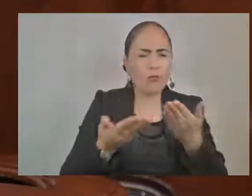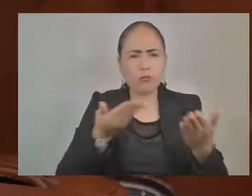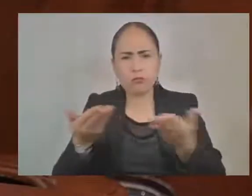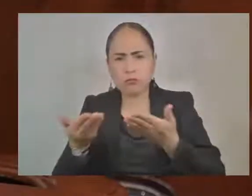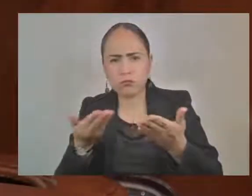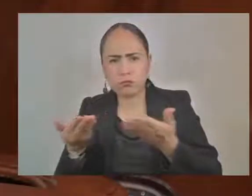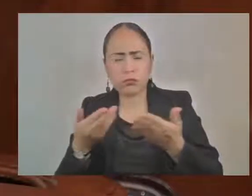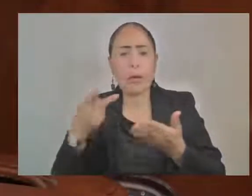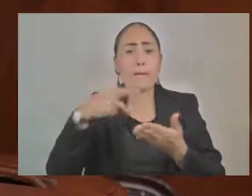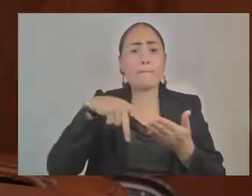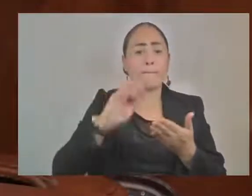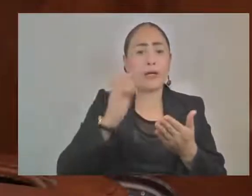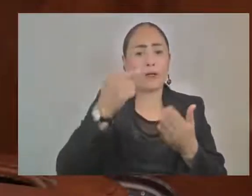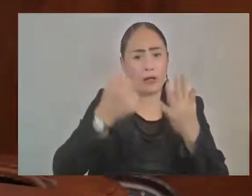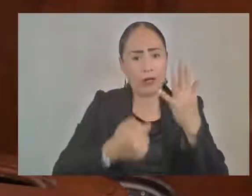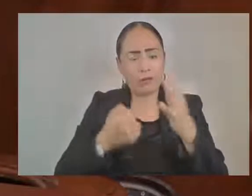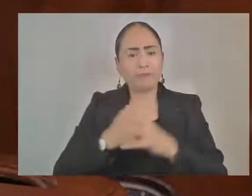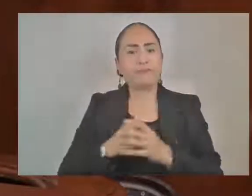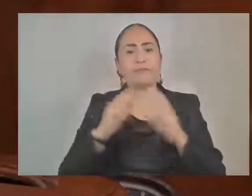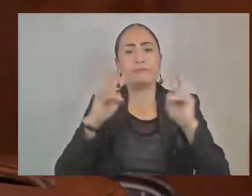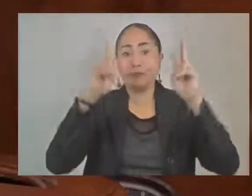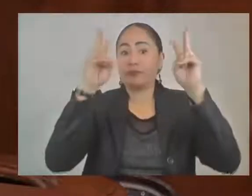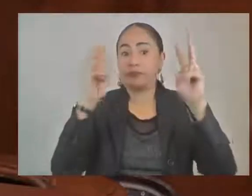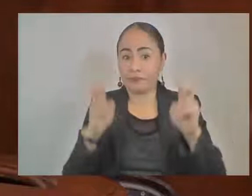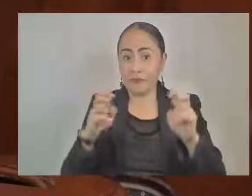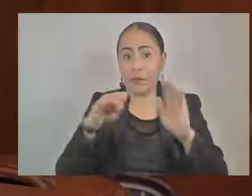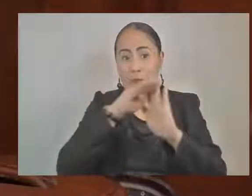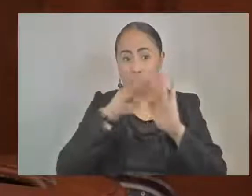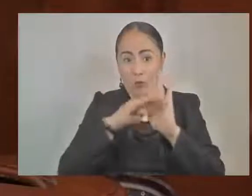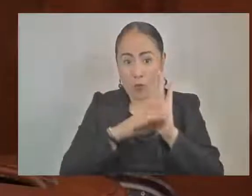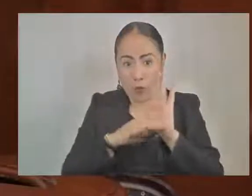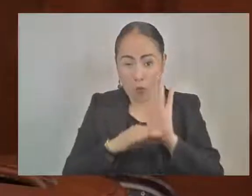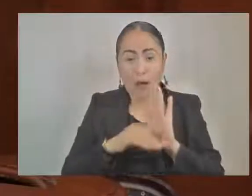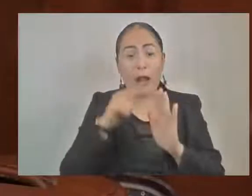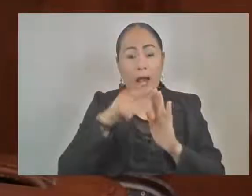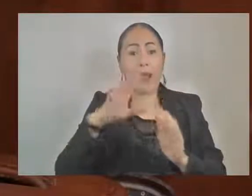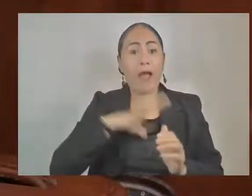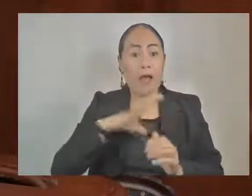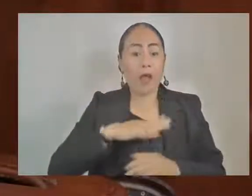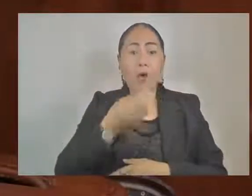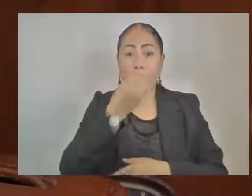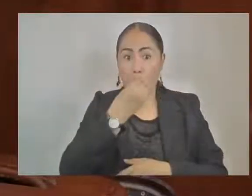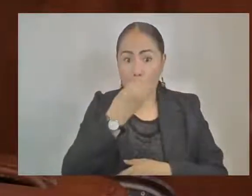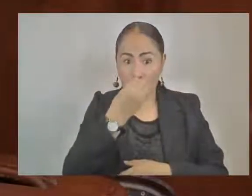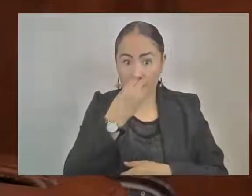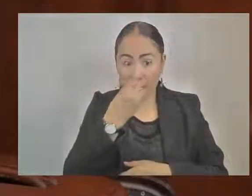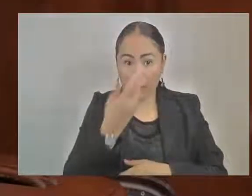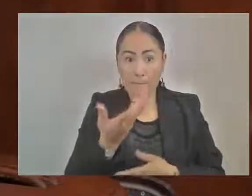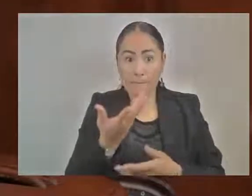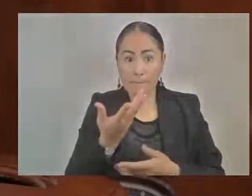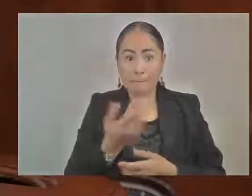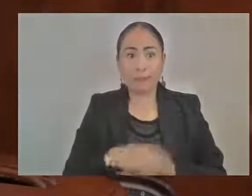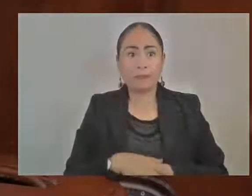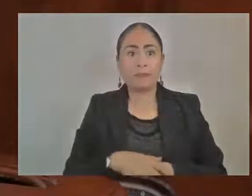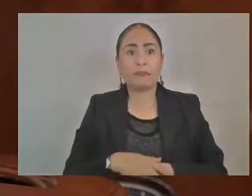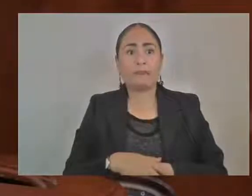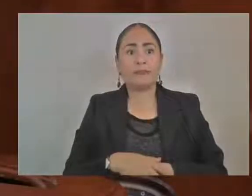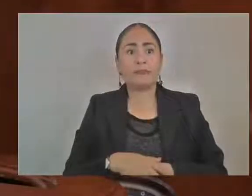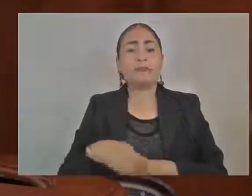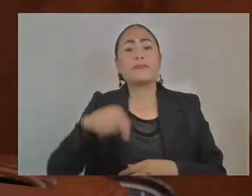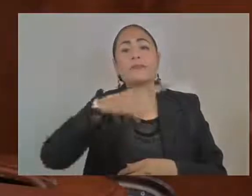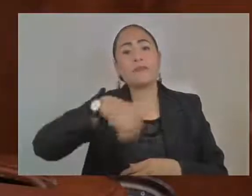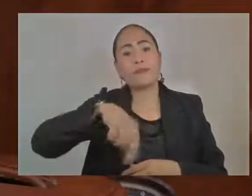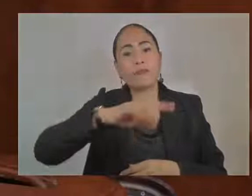la materia no existe la posibilidad de ajustar la pensión alimenticia cuando las condiciones de necesidad de los menores